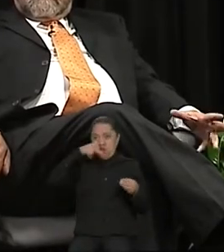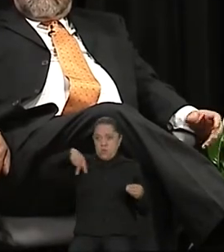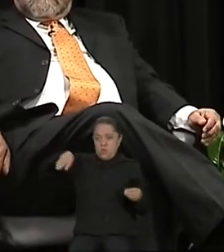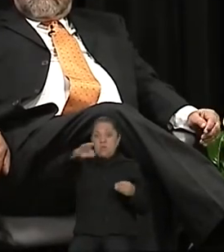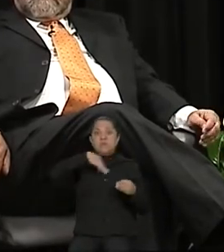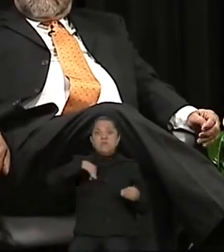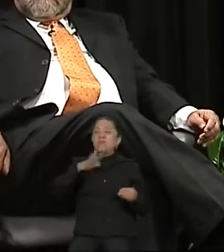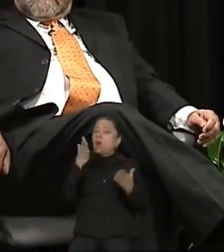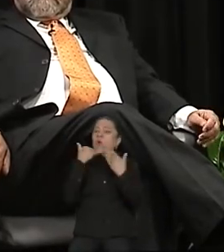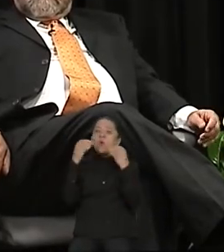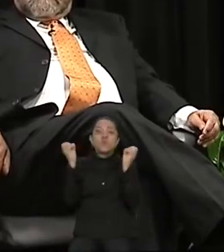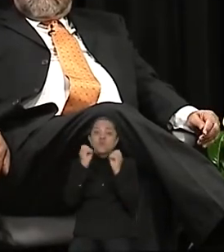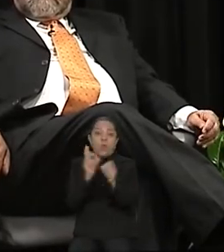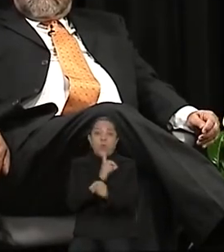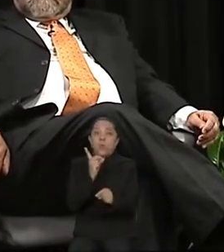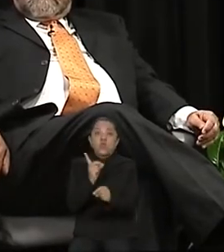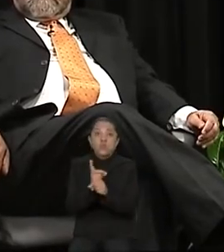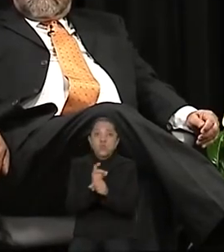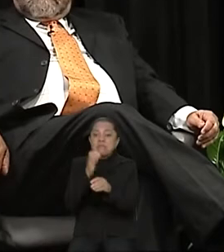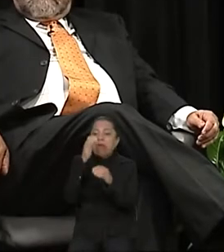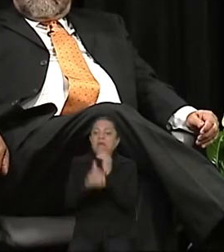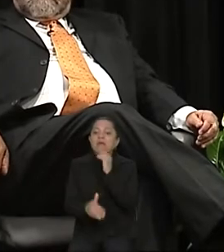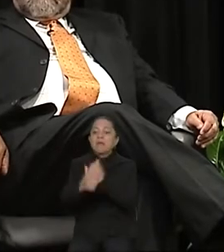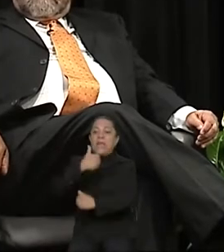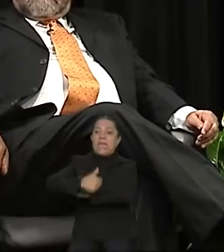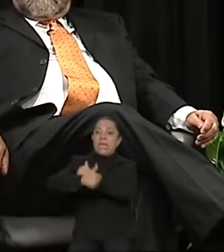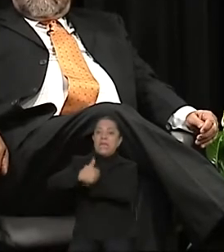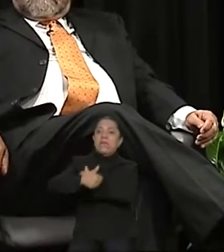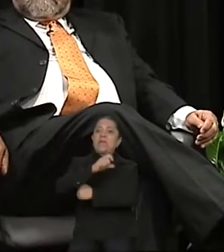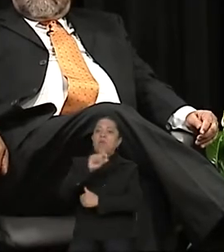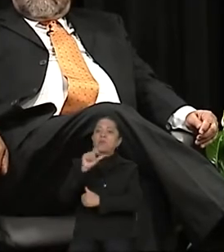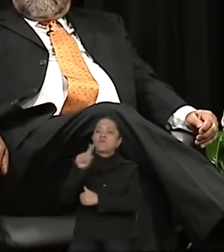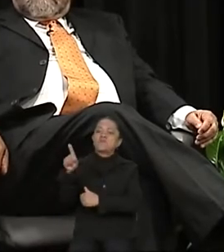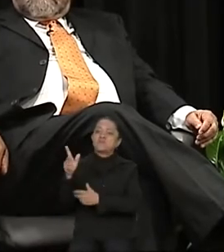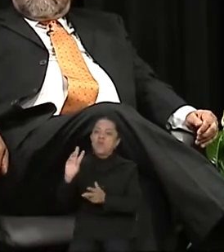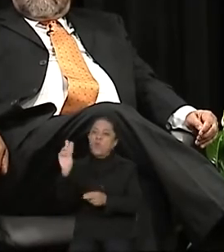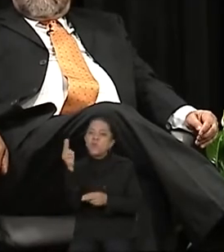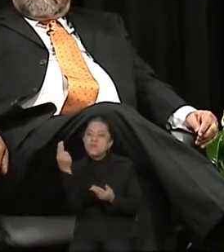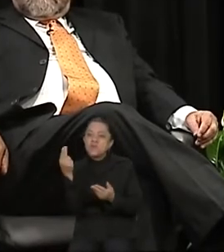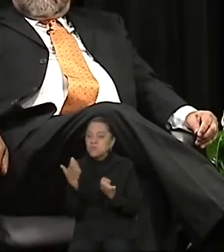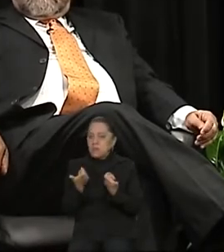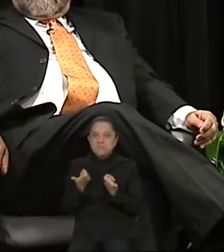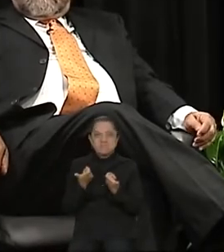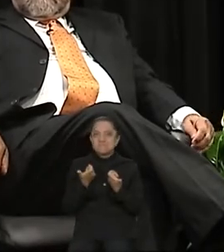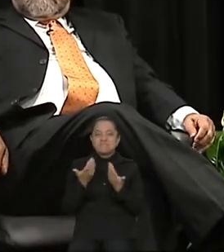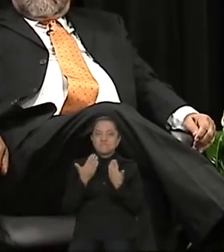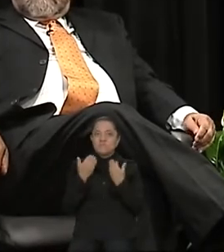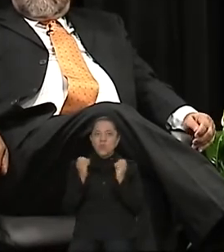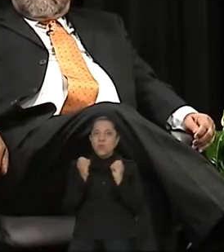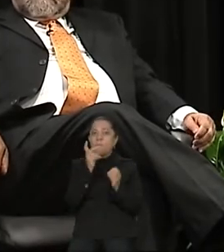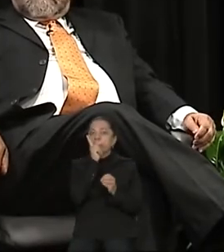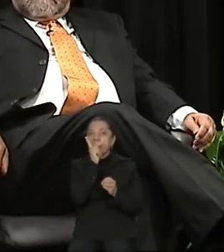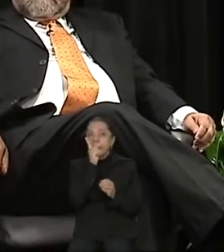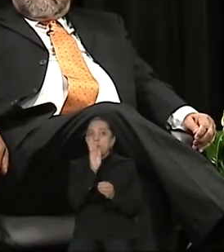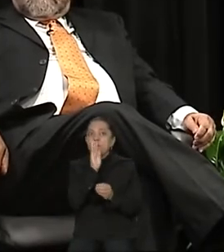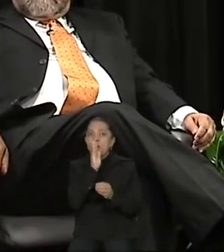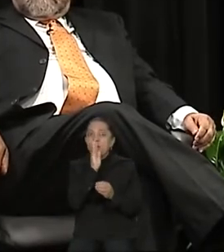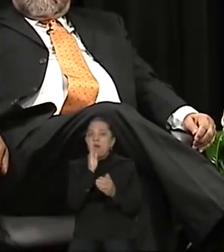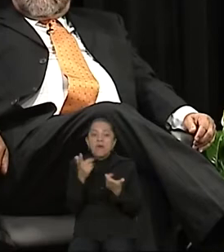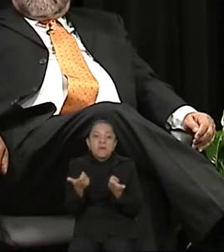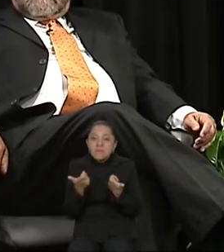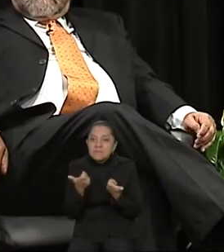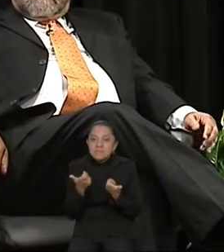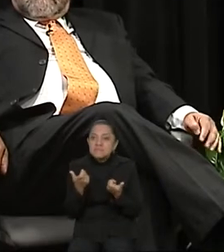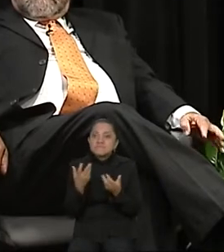la oportunidad de terminar una carrera profesional porque no teníamos dinero, porque nuestros padres no tenían la economía suficiente